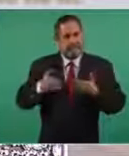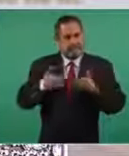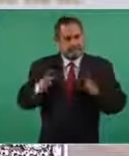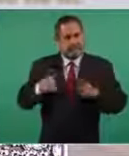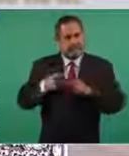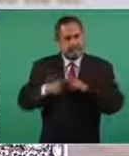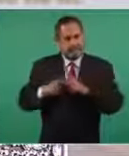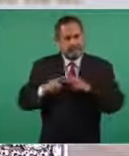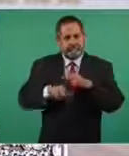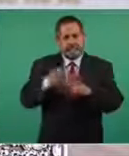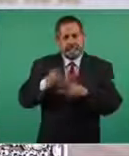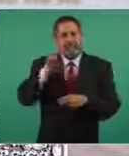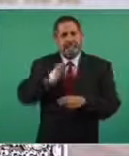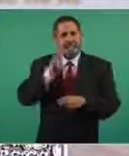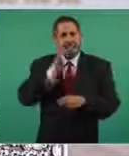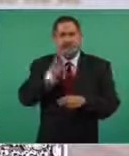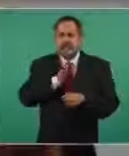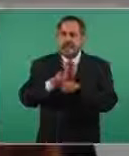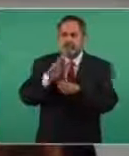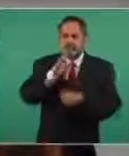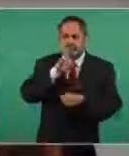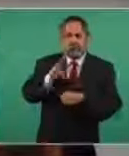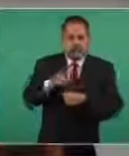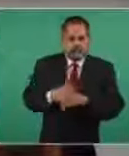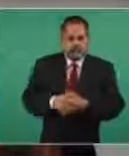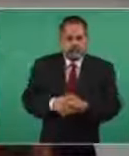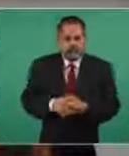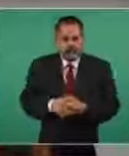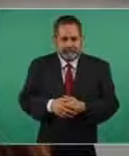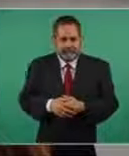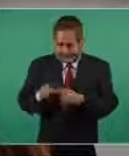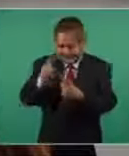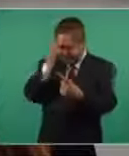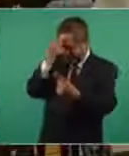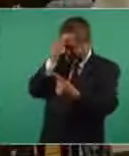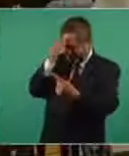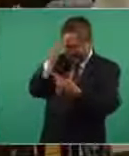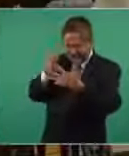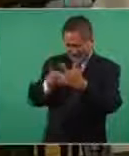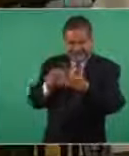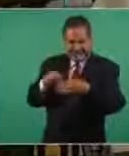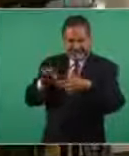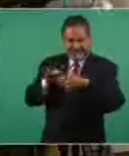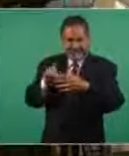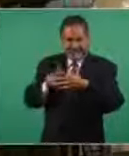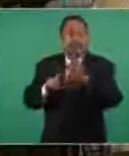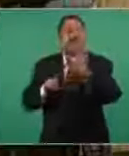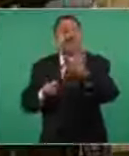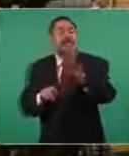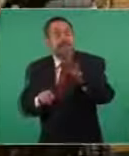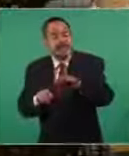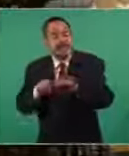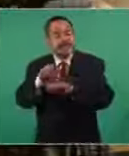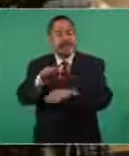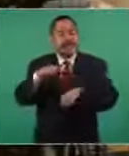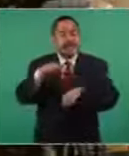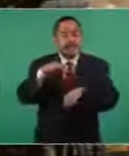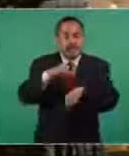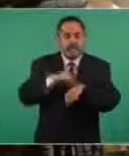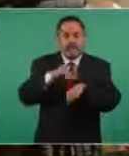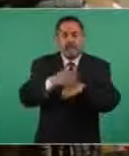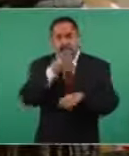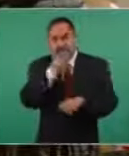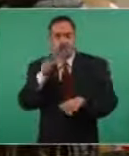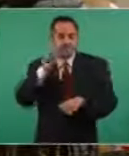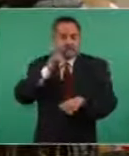a ver qué qué resolvemos. Déjame ver que no se me haya quedado nada por aquí. Algo importante, lo de los doctores, enfermeras que